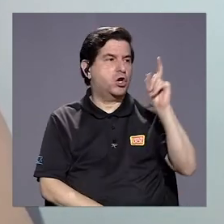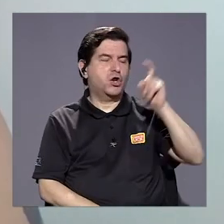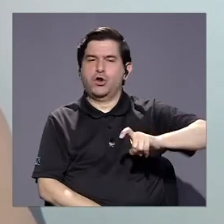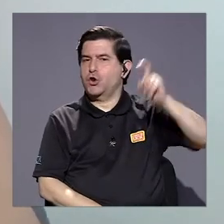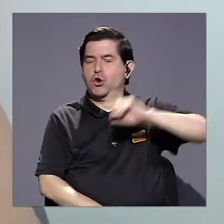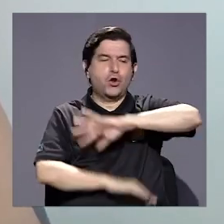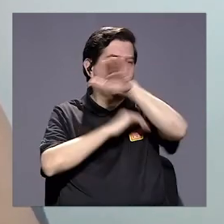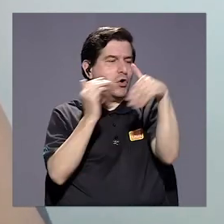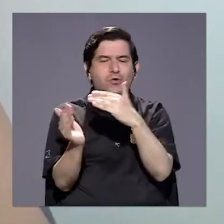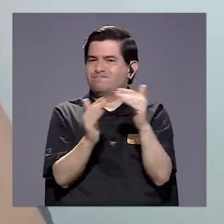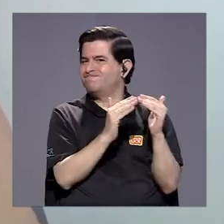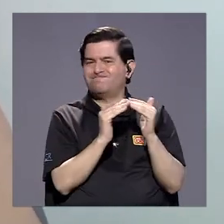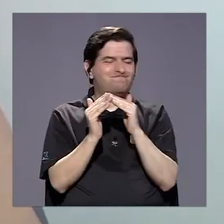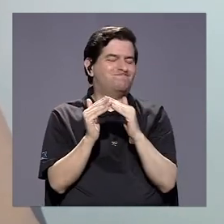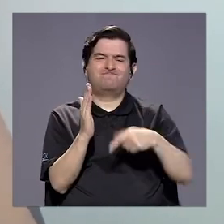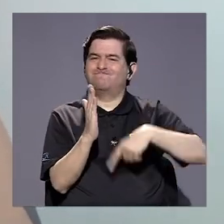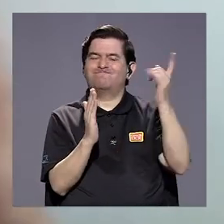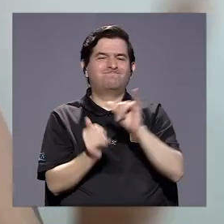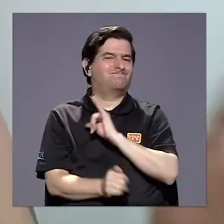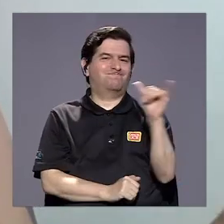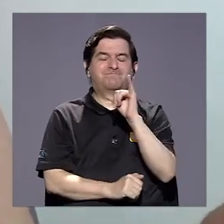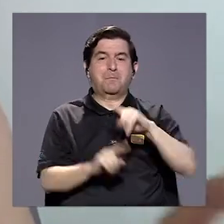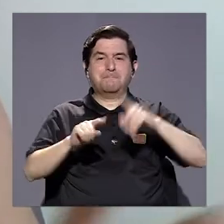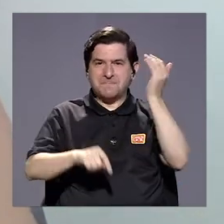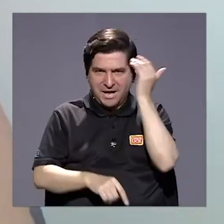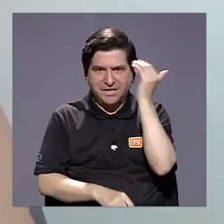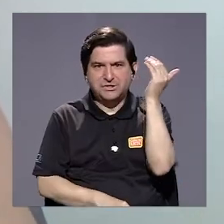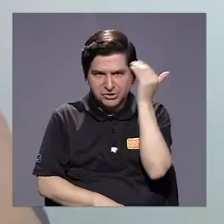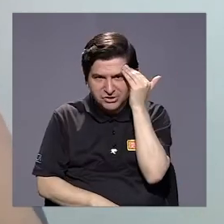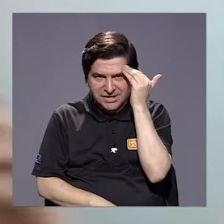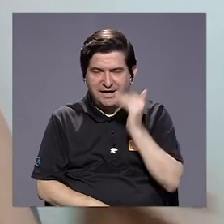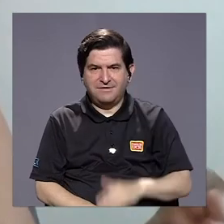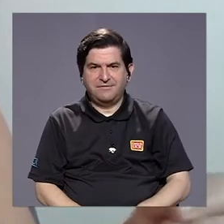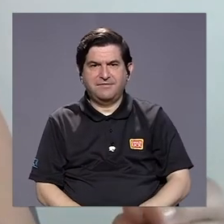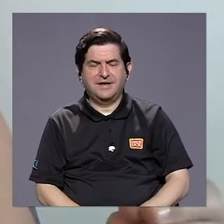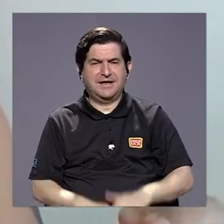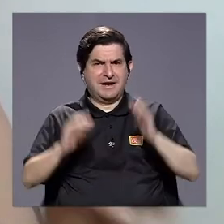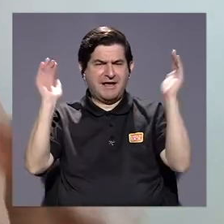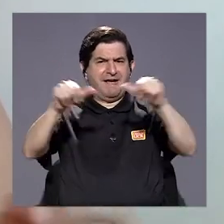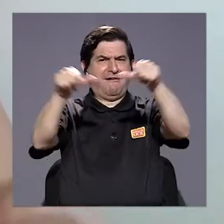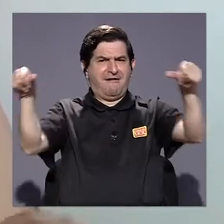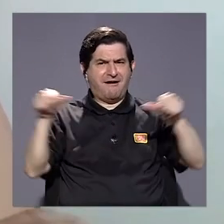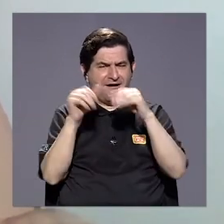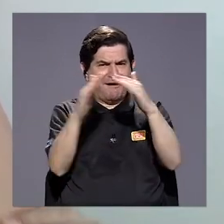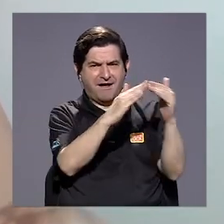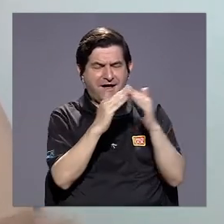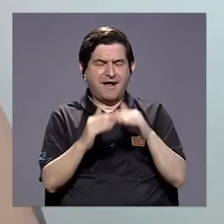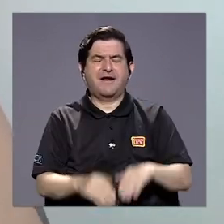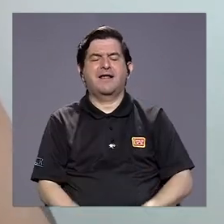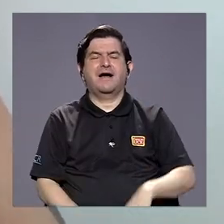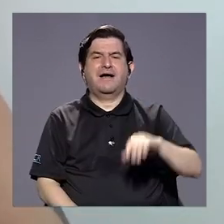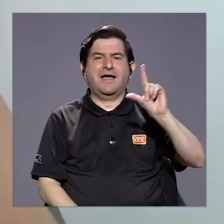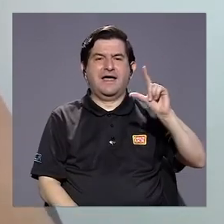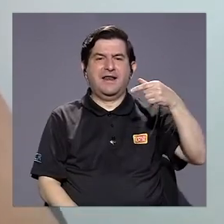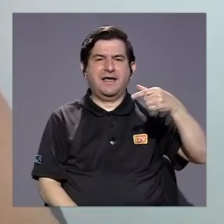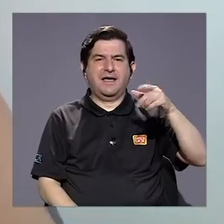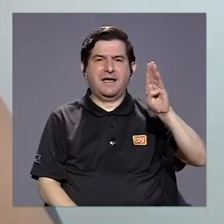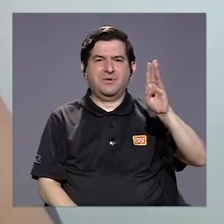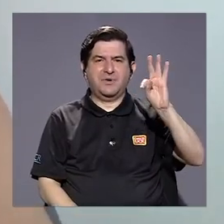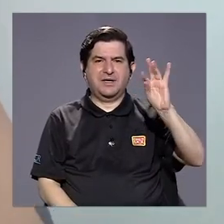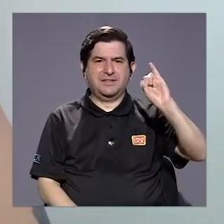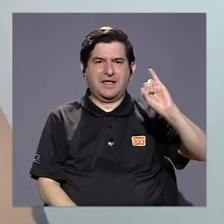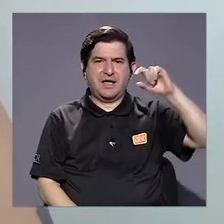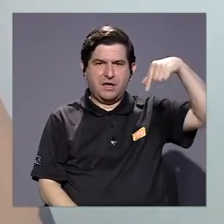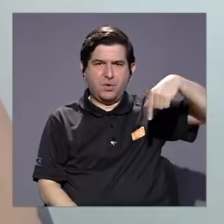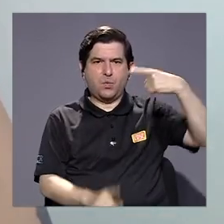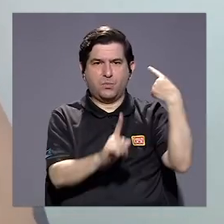necesariamente toda la población califica igual pero sí sabemos que hay un gran sector de población LGBTI que al cerrar los